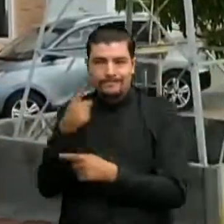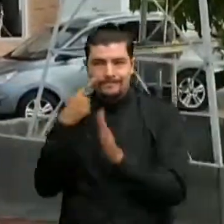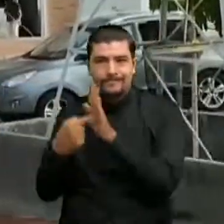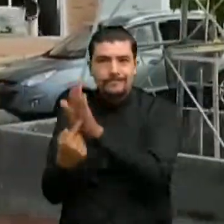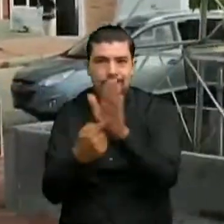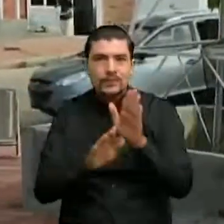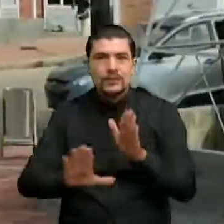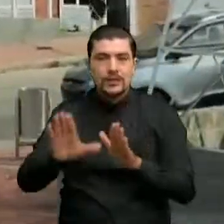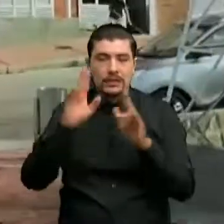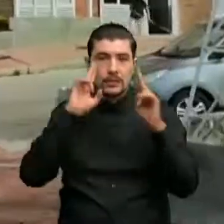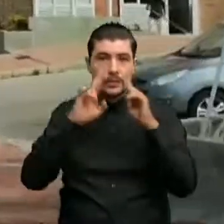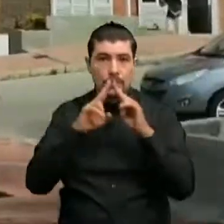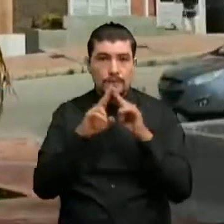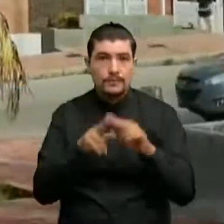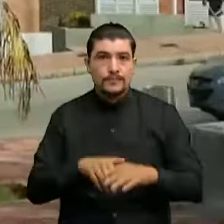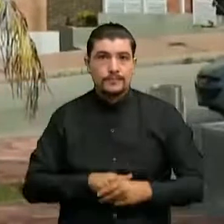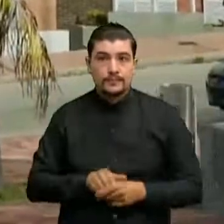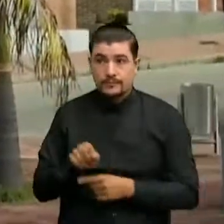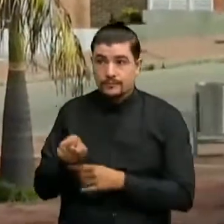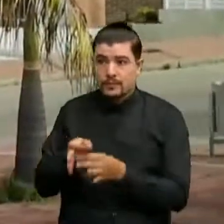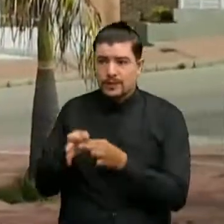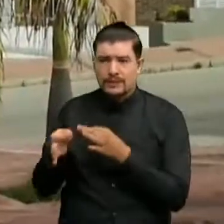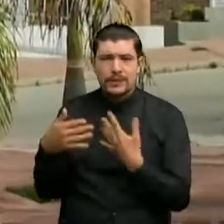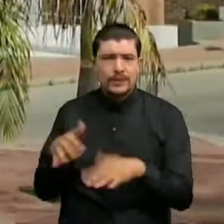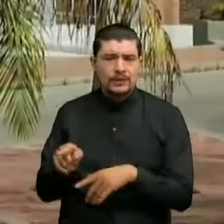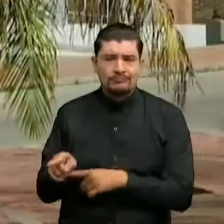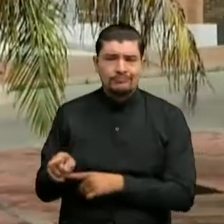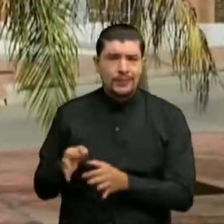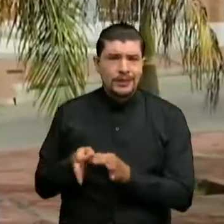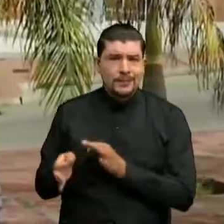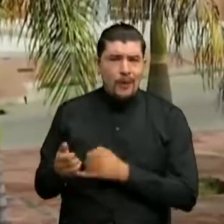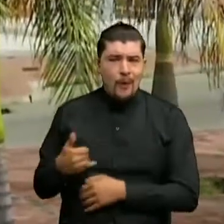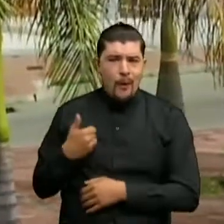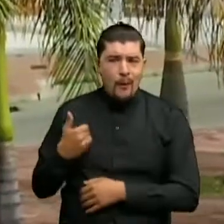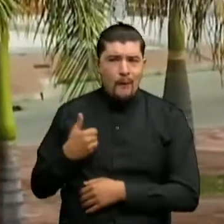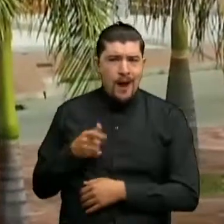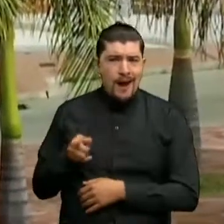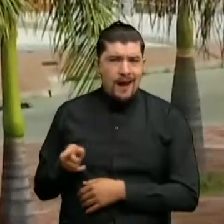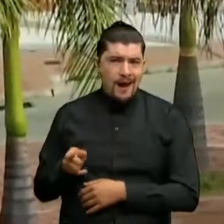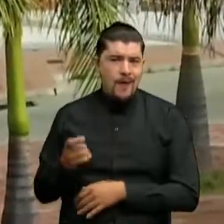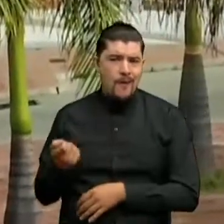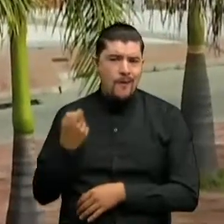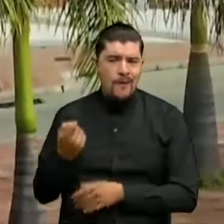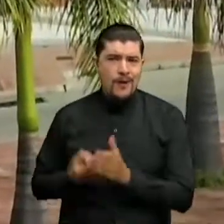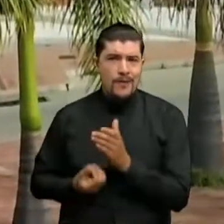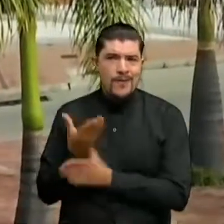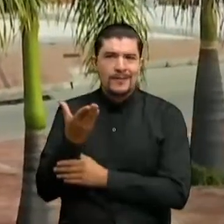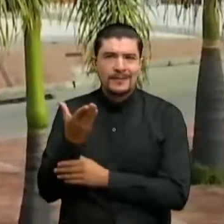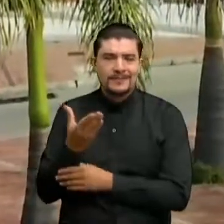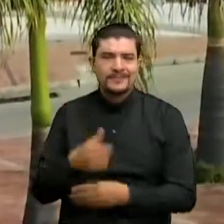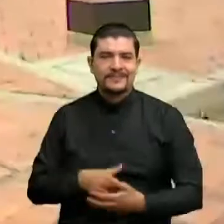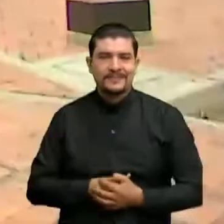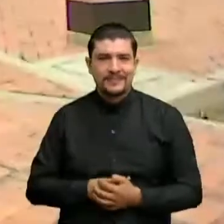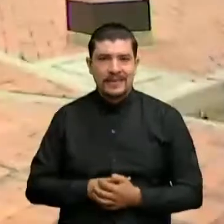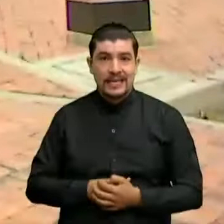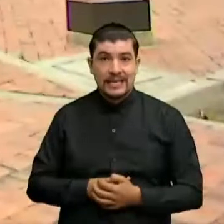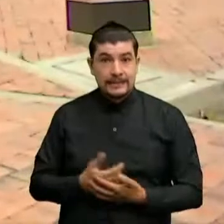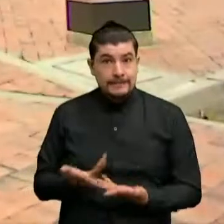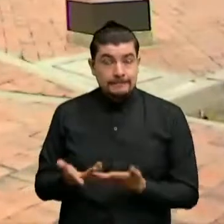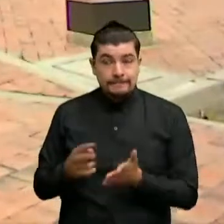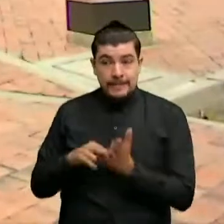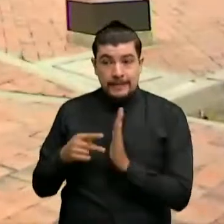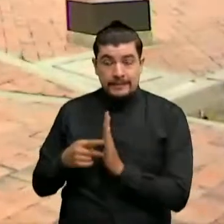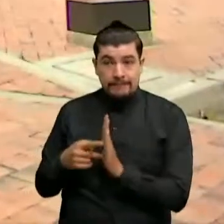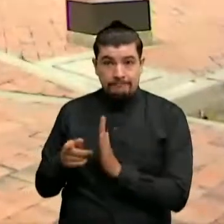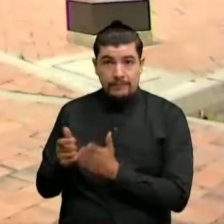puede observar de pronto del casco urbano más joven que tiene un municipio en toda Colombia y es que eso ha ido ayudando a que